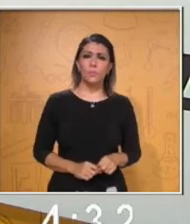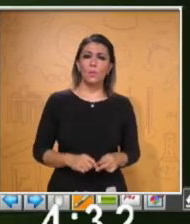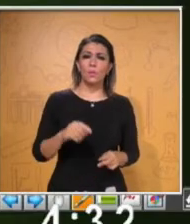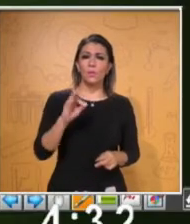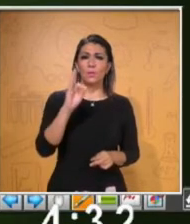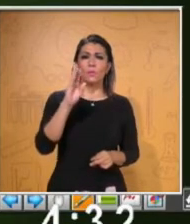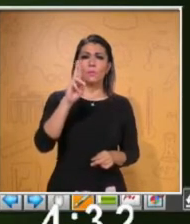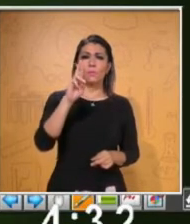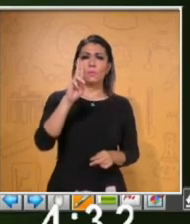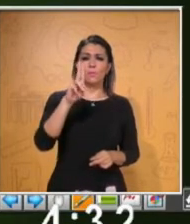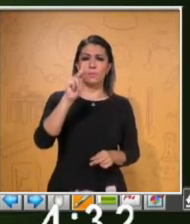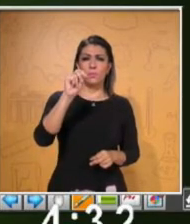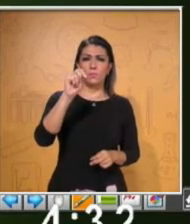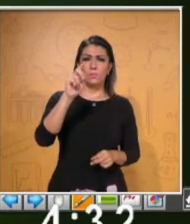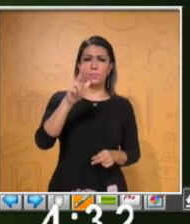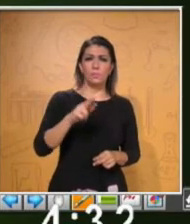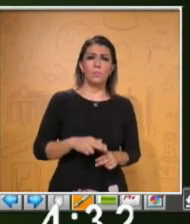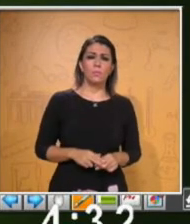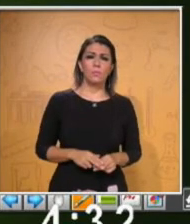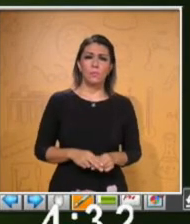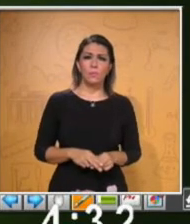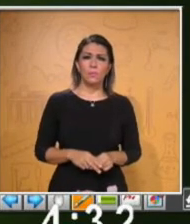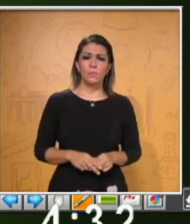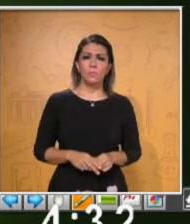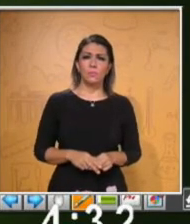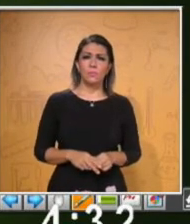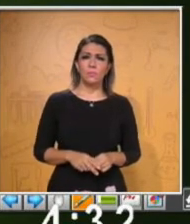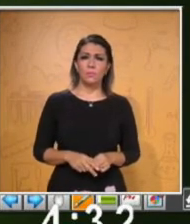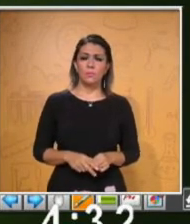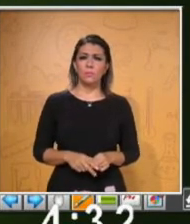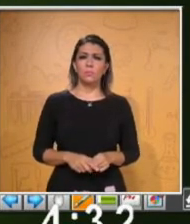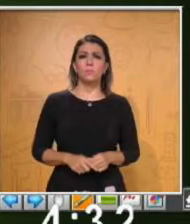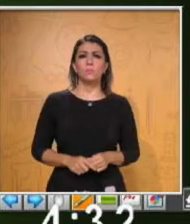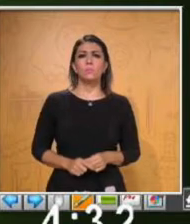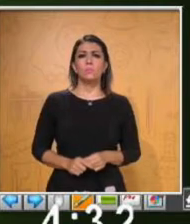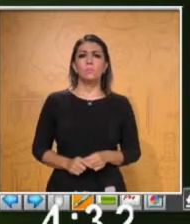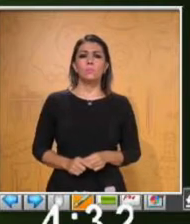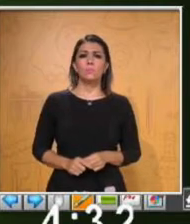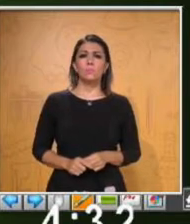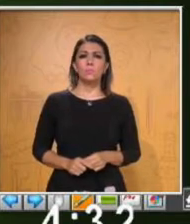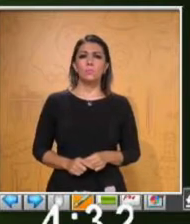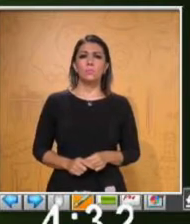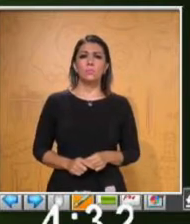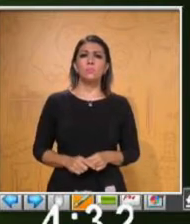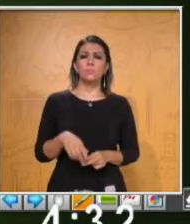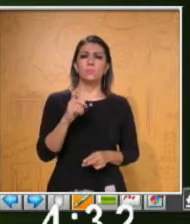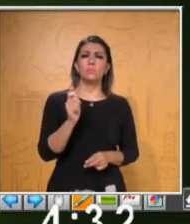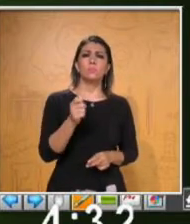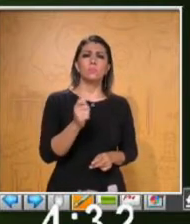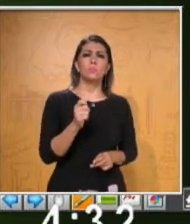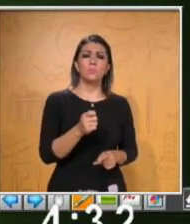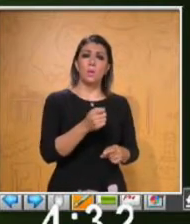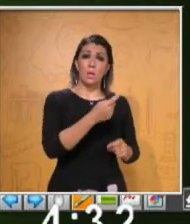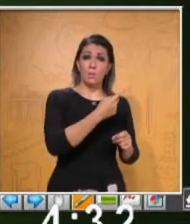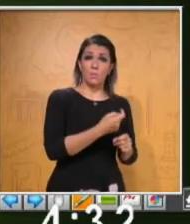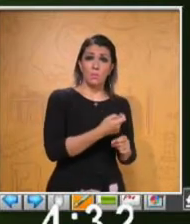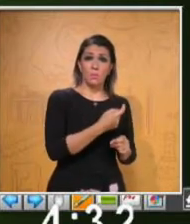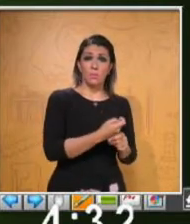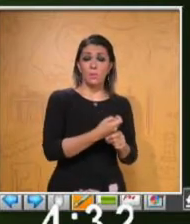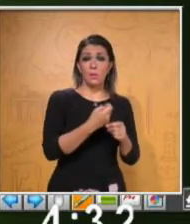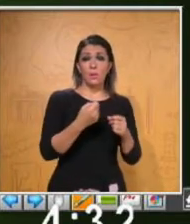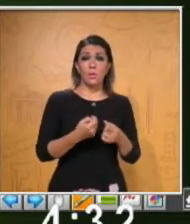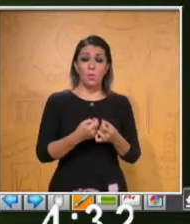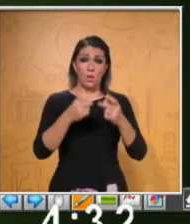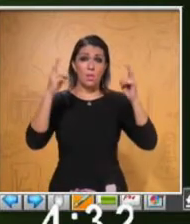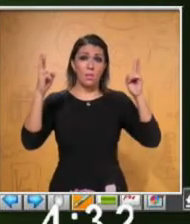First, this language is very important because of the history and influence in modern times. Primero. Este idioma es muy